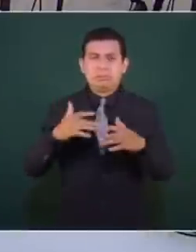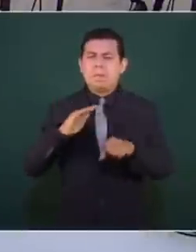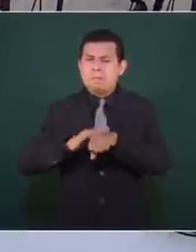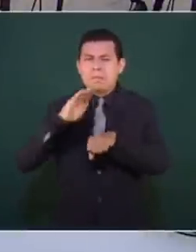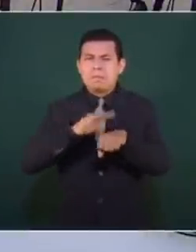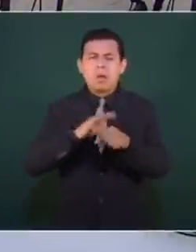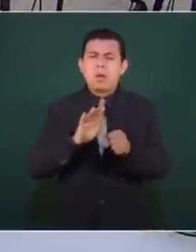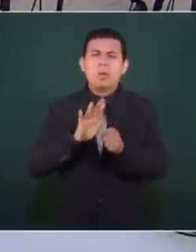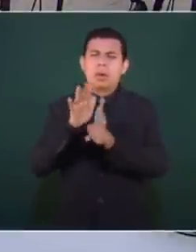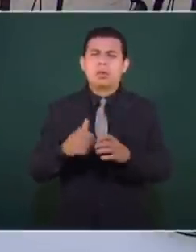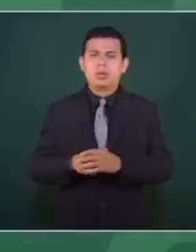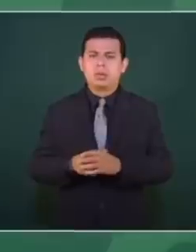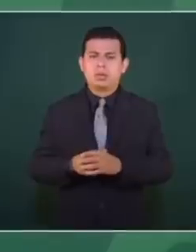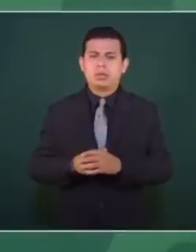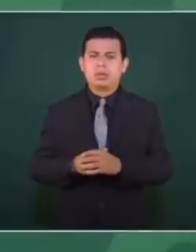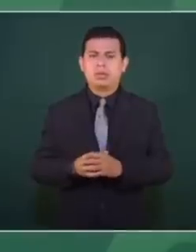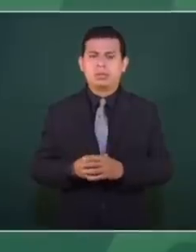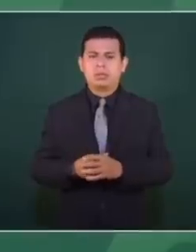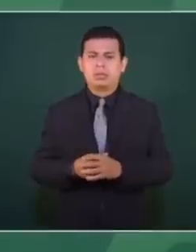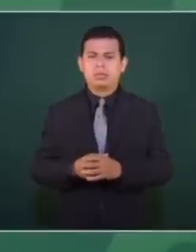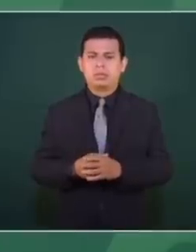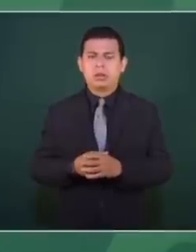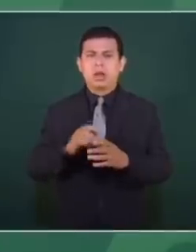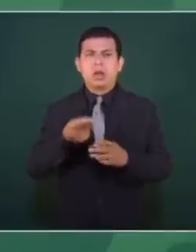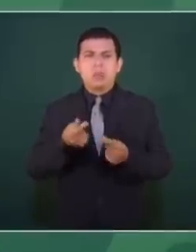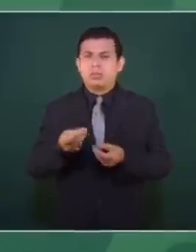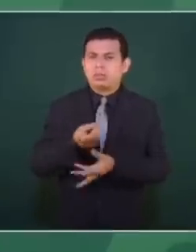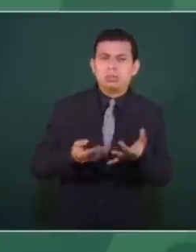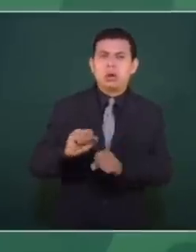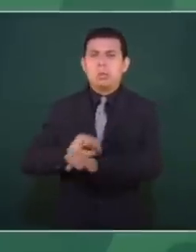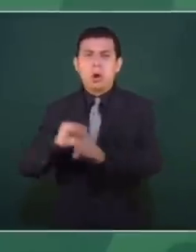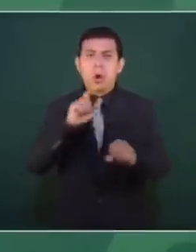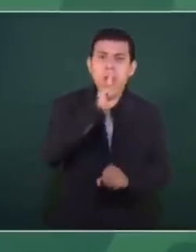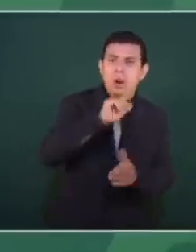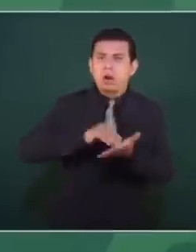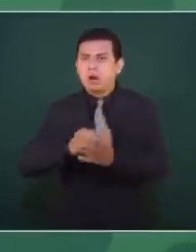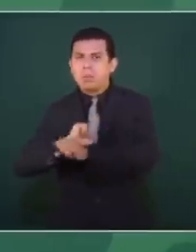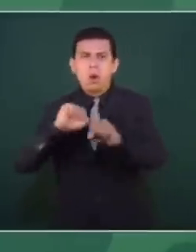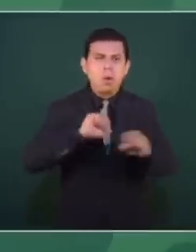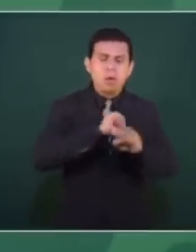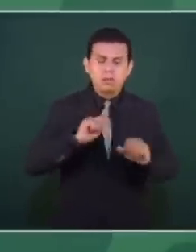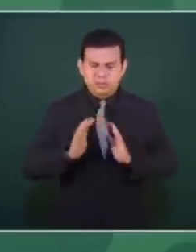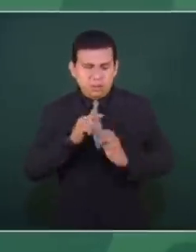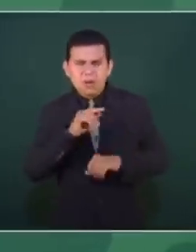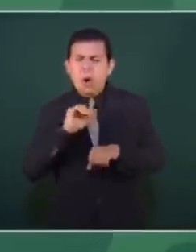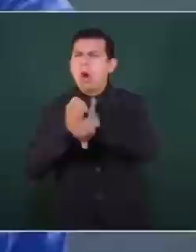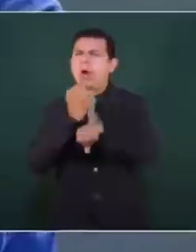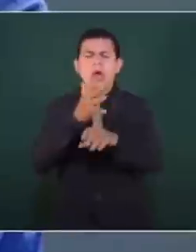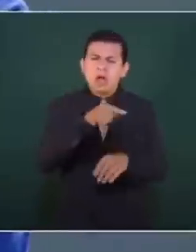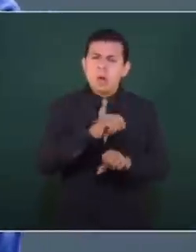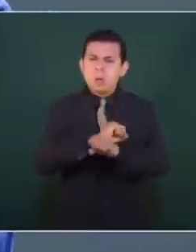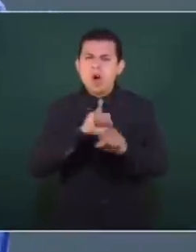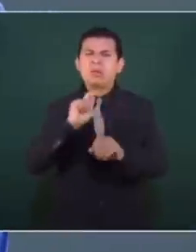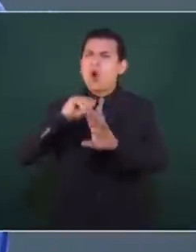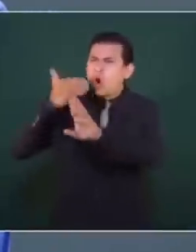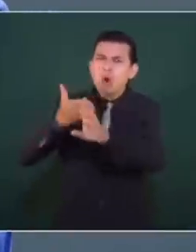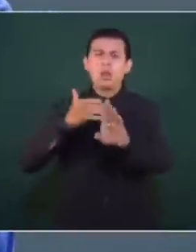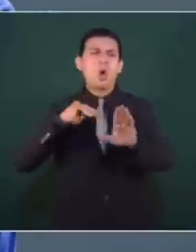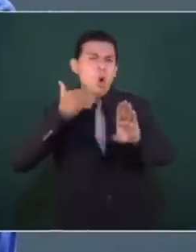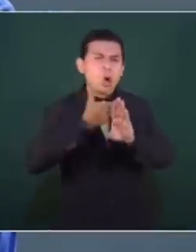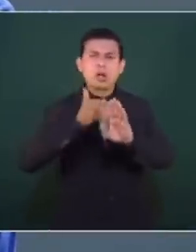la fecha han empezado a utilizar explosivos para cometer crímenes y